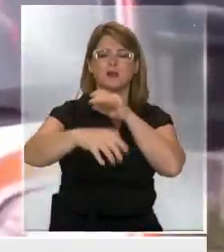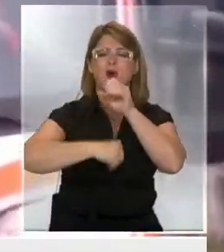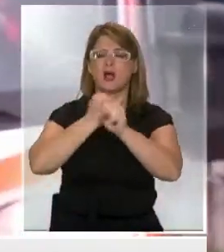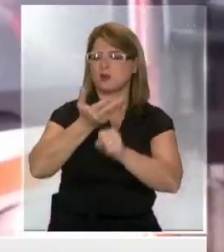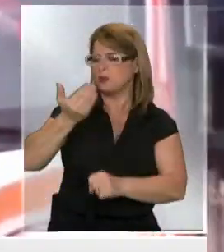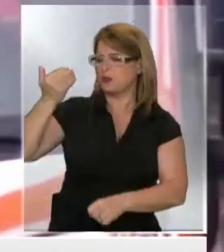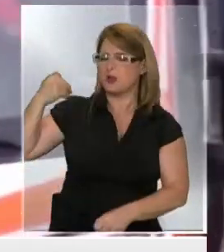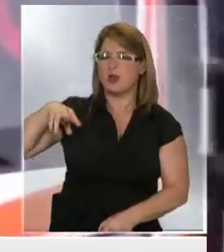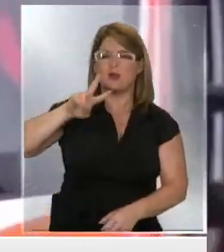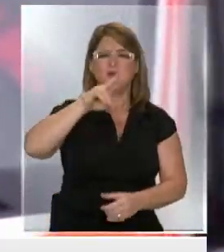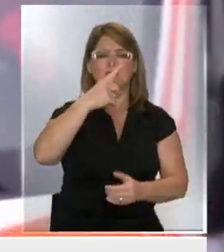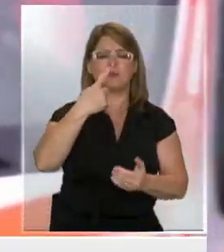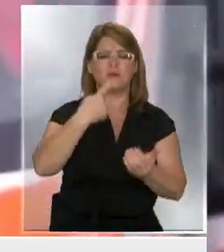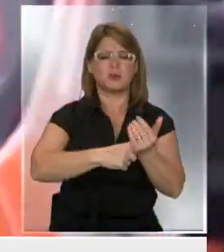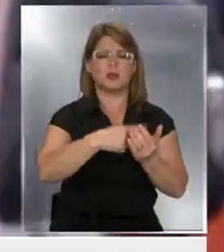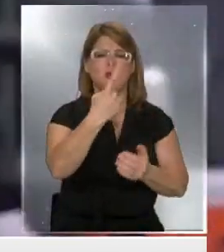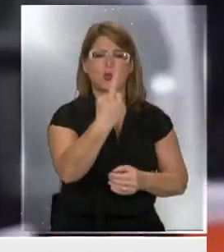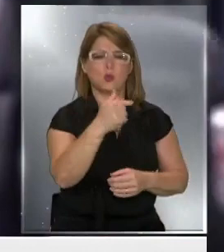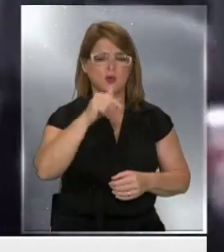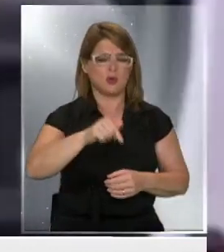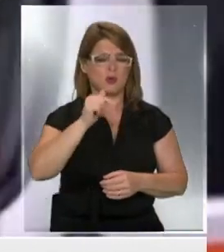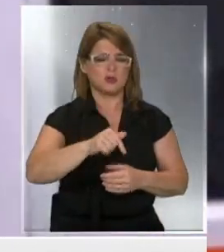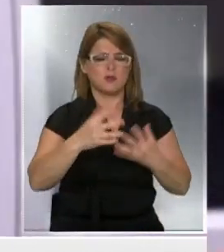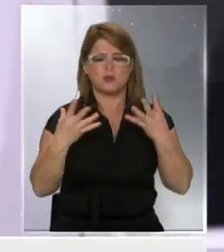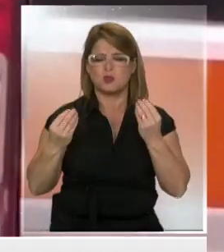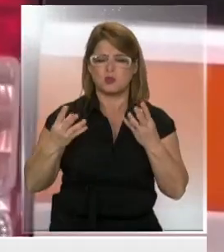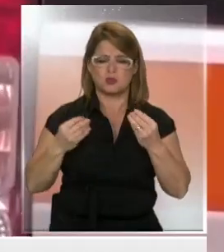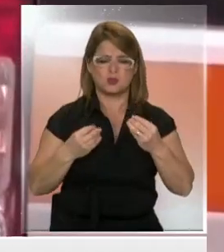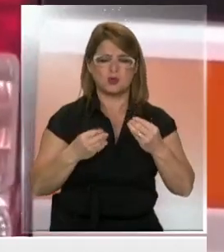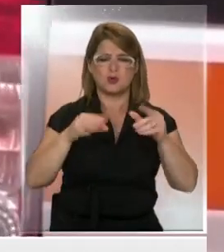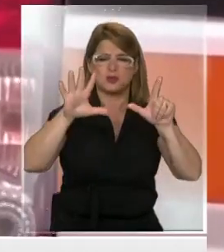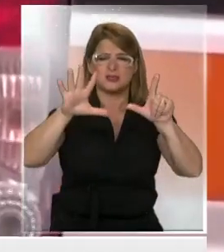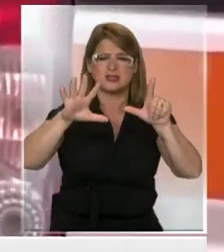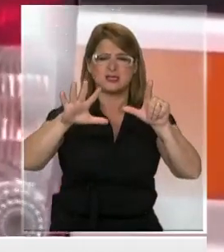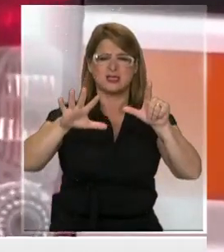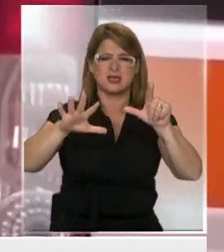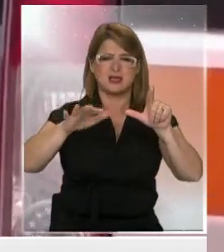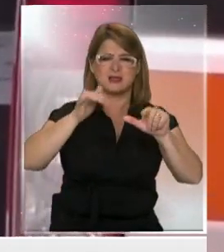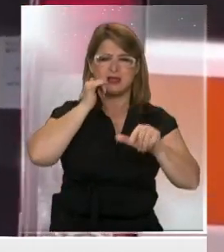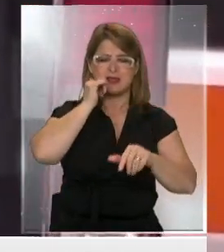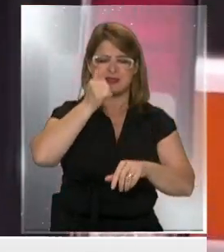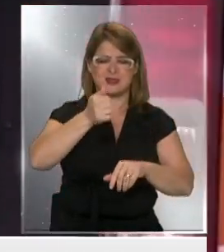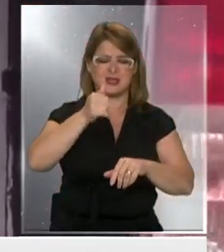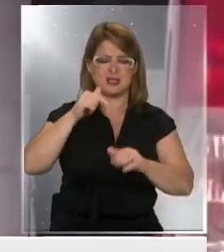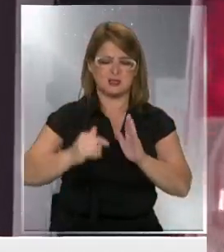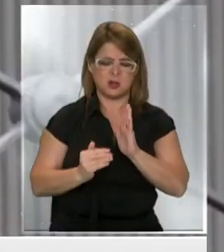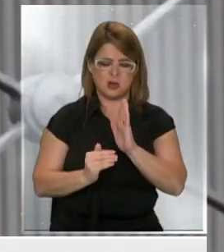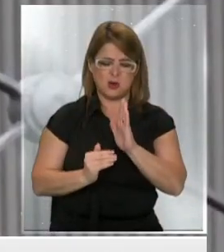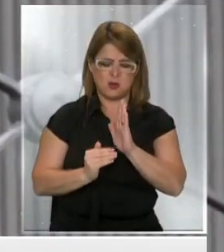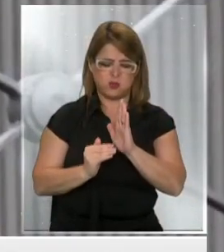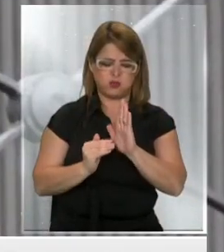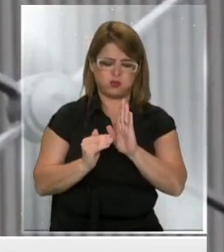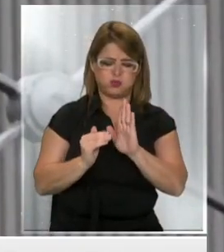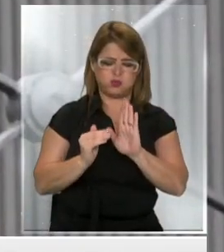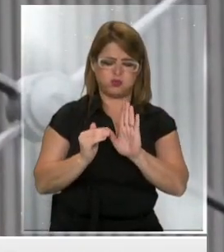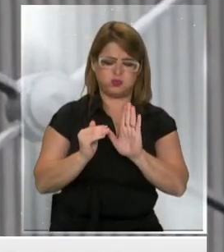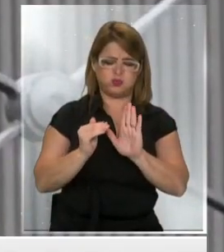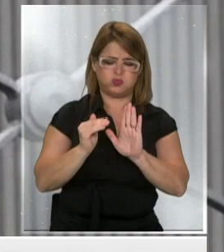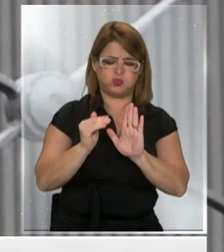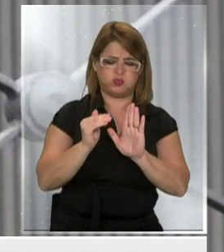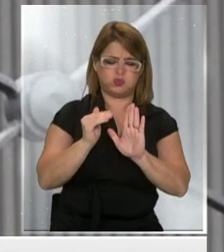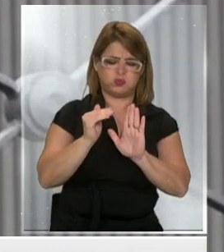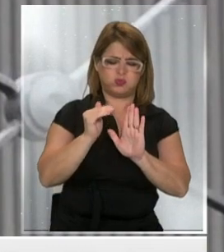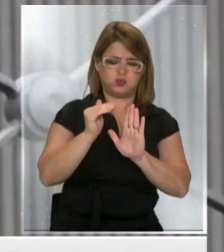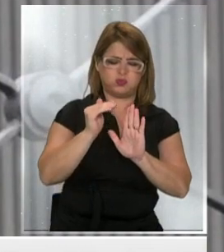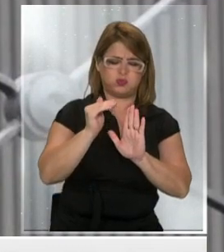ya que además de muertes, en los próximos siete días se llegará al pic de contagios justo cuando los ventiladores mecánicos